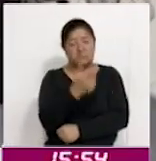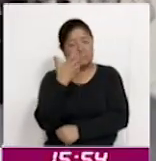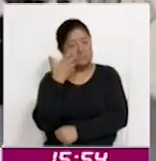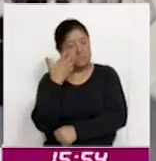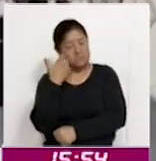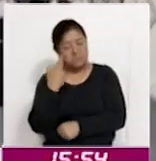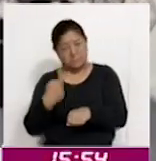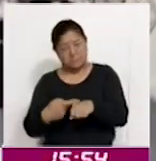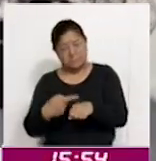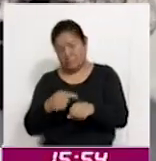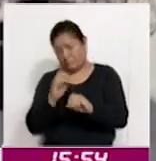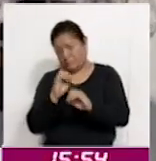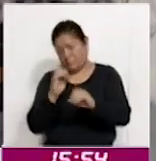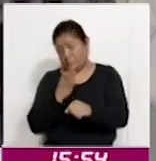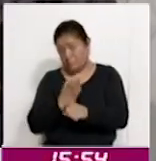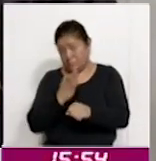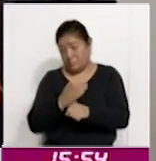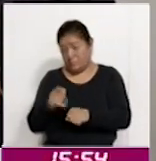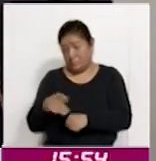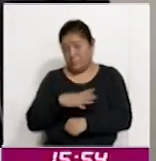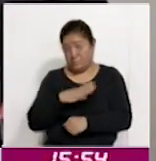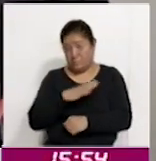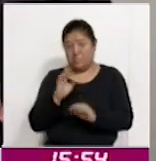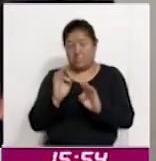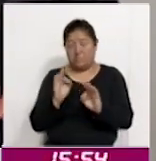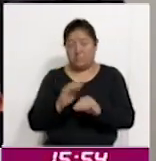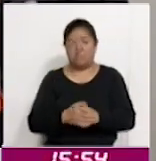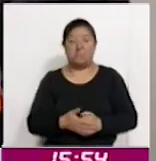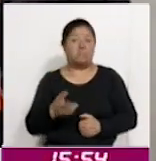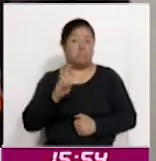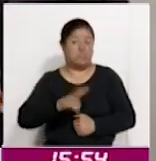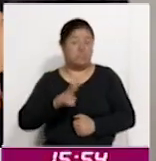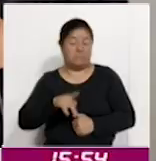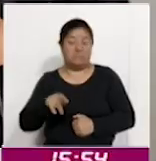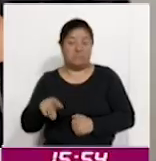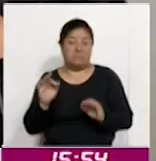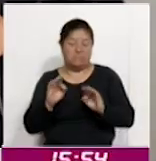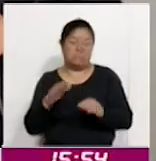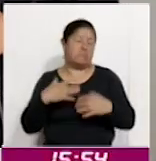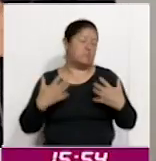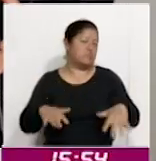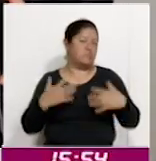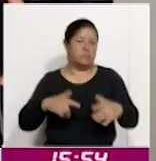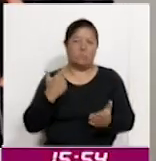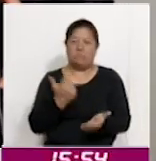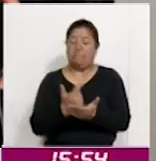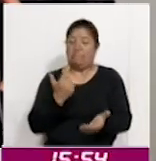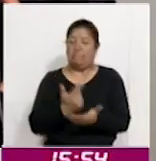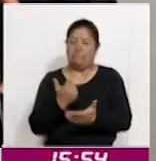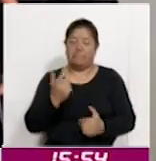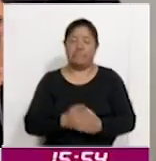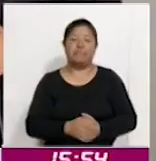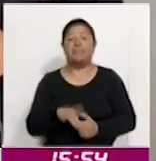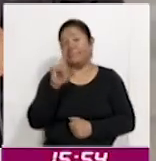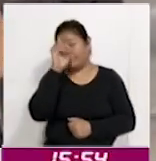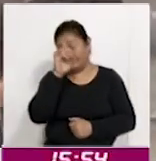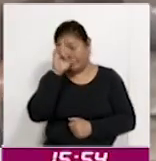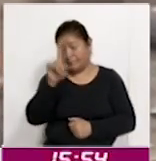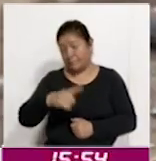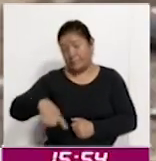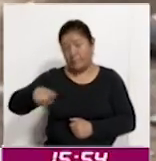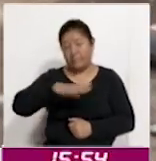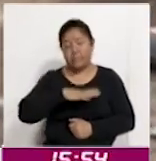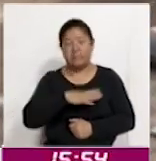justamente en este periodo invernal, que la verdad es que los fríos se sienten bastante duros y es recomendable que